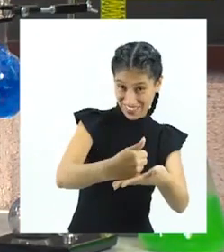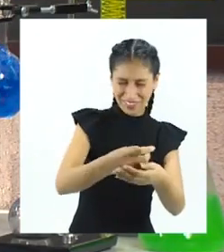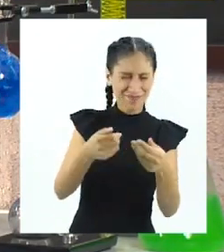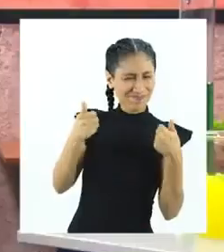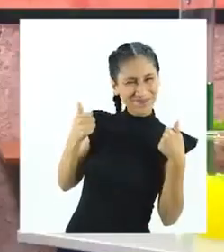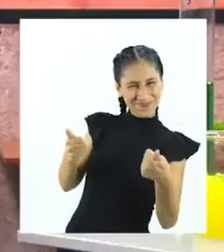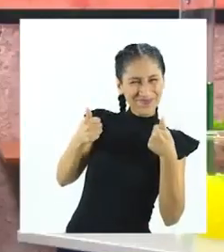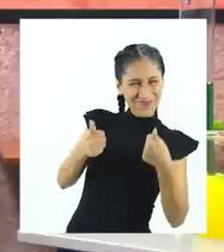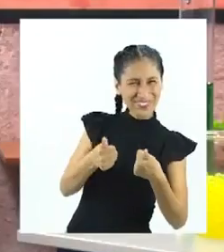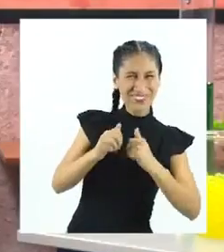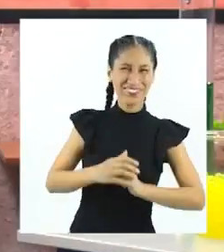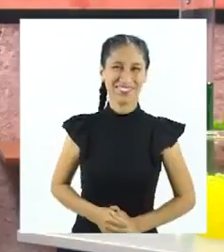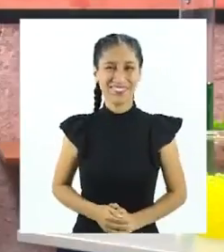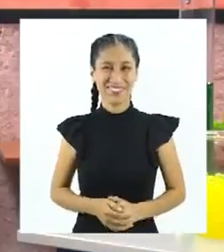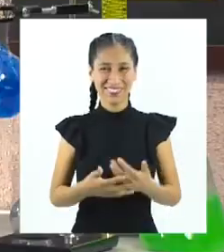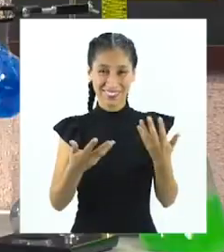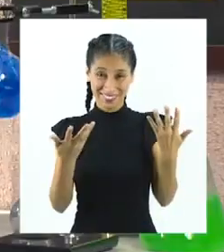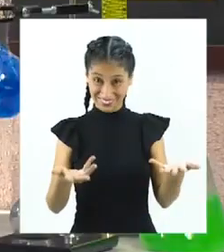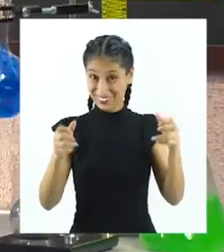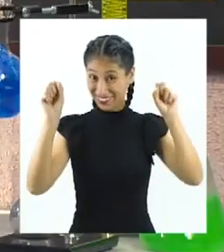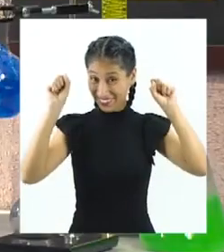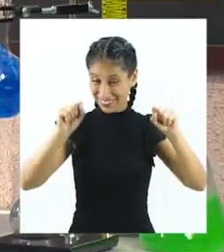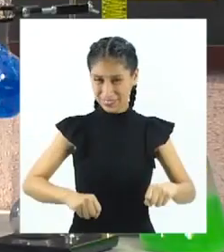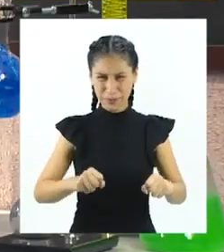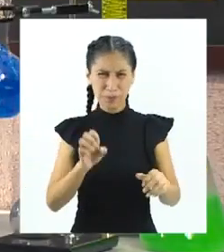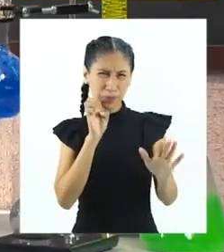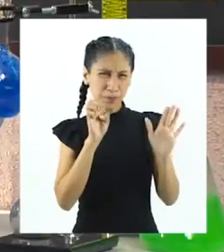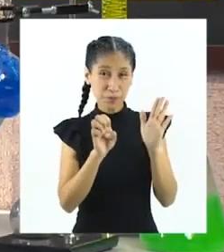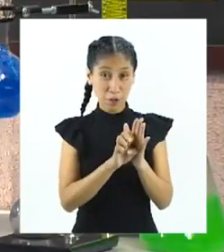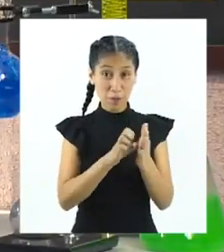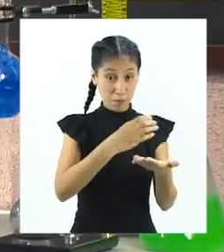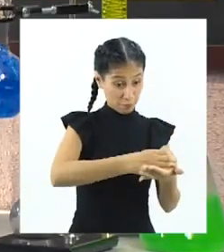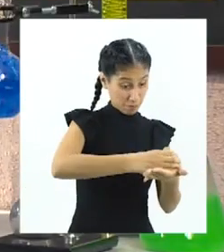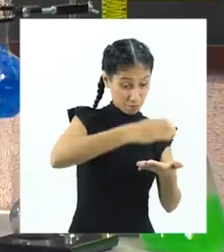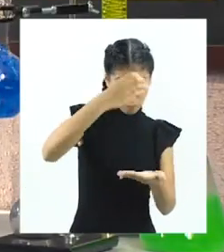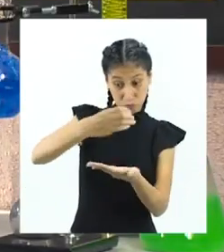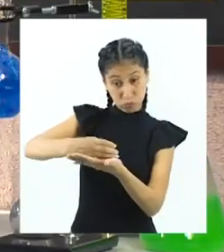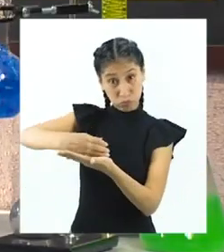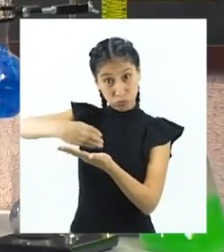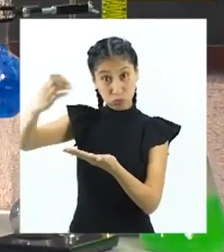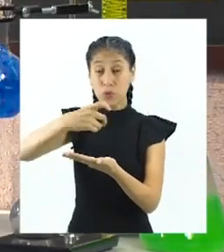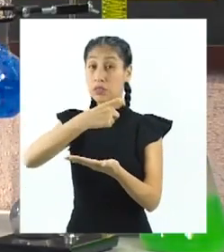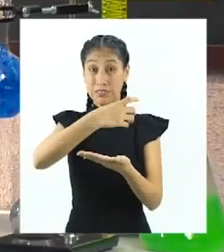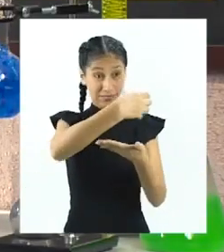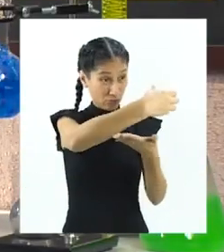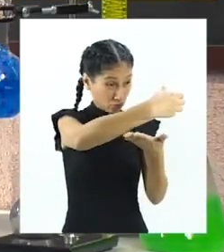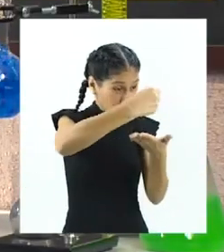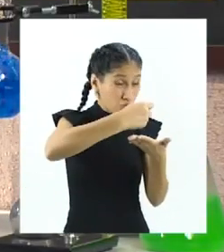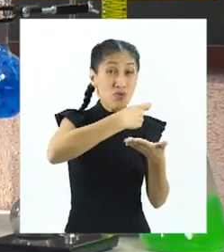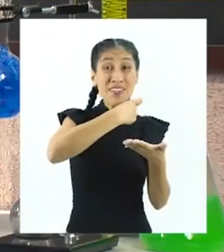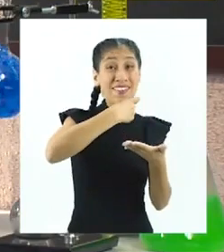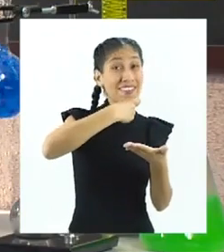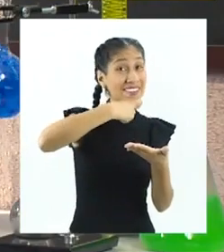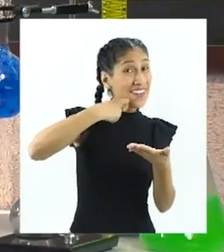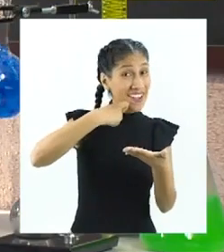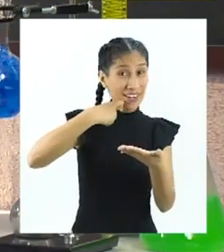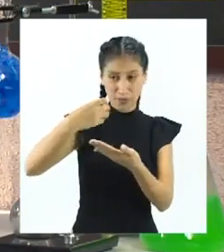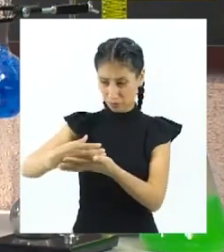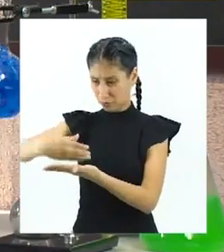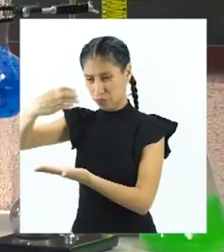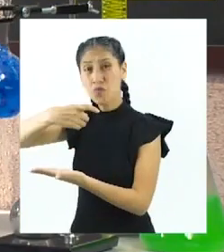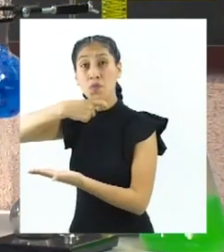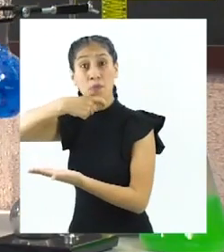experimento. ¡Fantástico, Majo! Si seco la superficie de estas botellas, una evidenciará